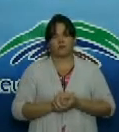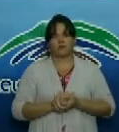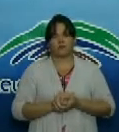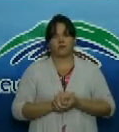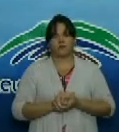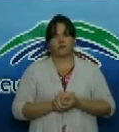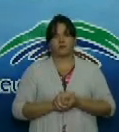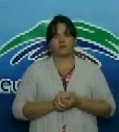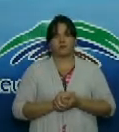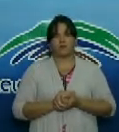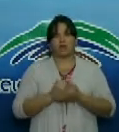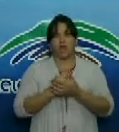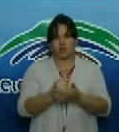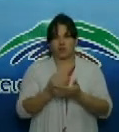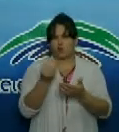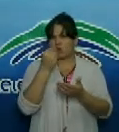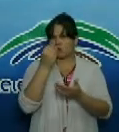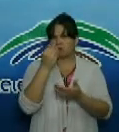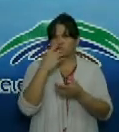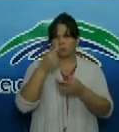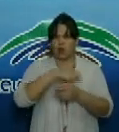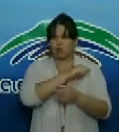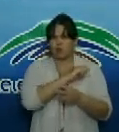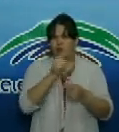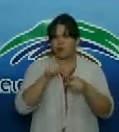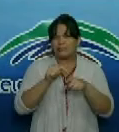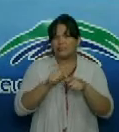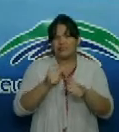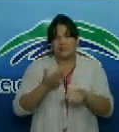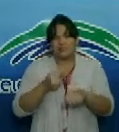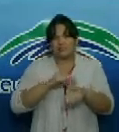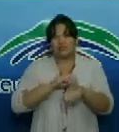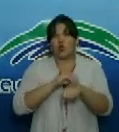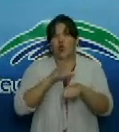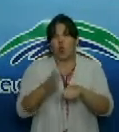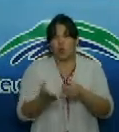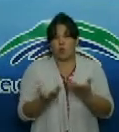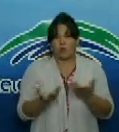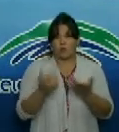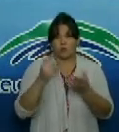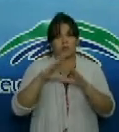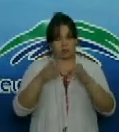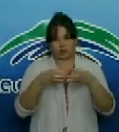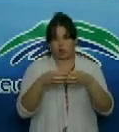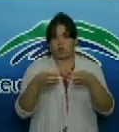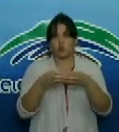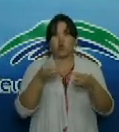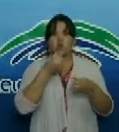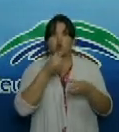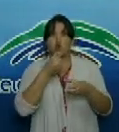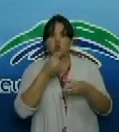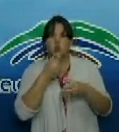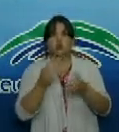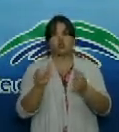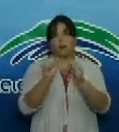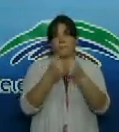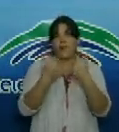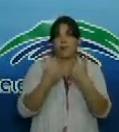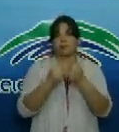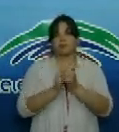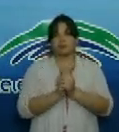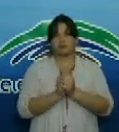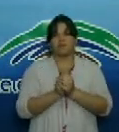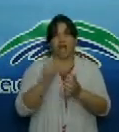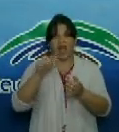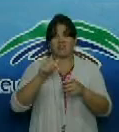aportar aportar a la alimentación del pueblo en tiempos de la COVID-19 es la premisa del colectivo de la dulcería panadería nuevo amanecer